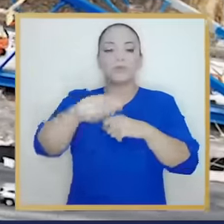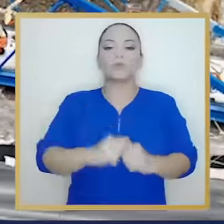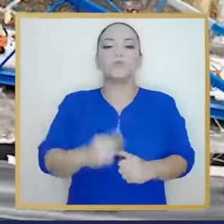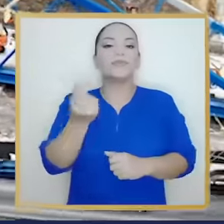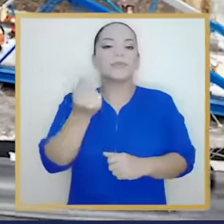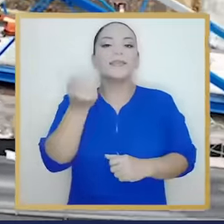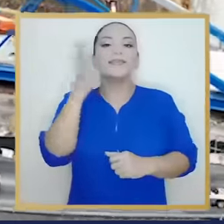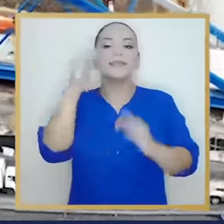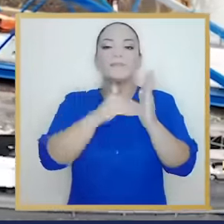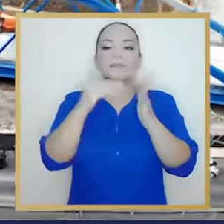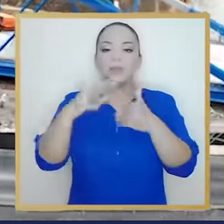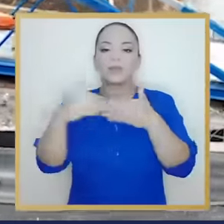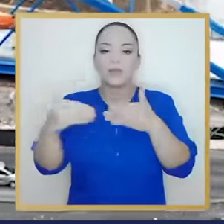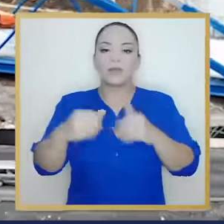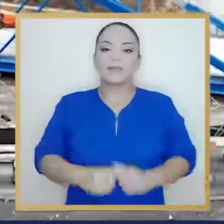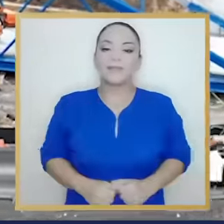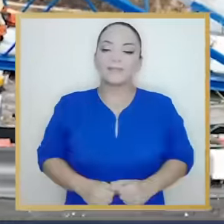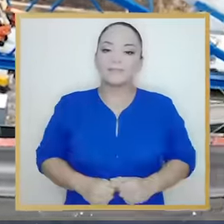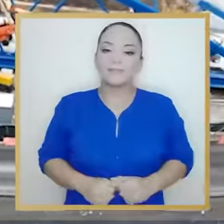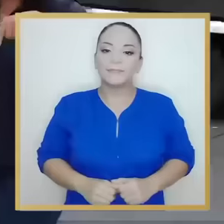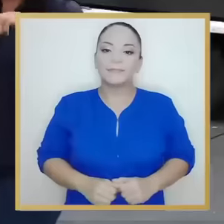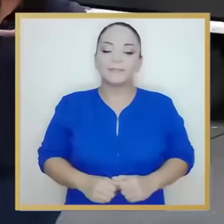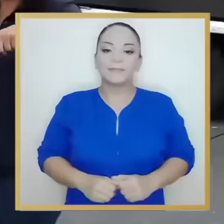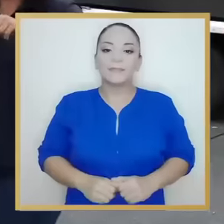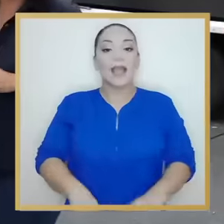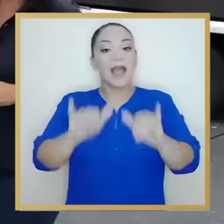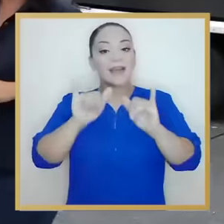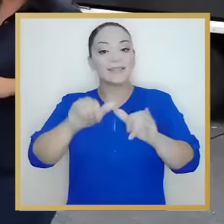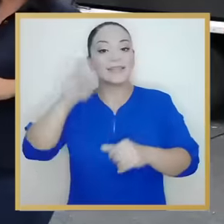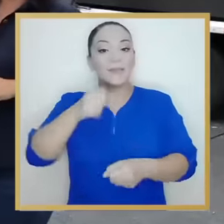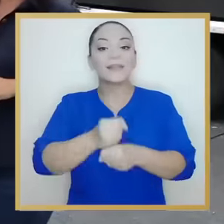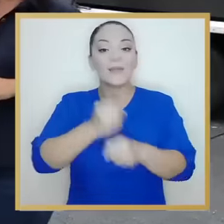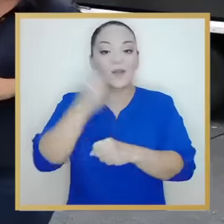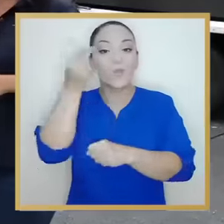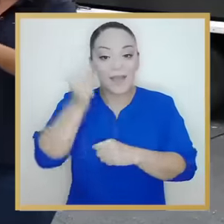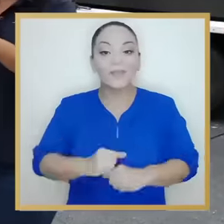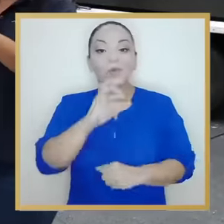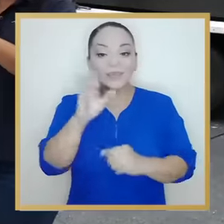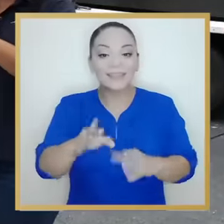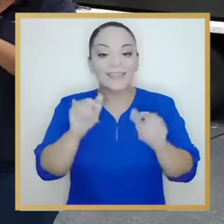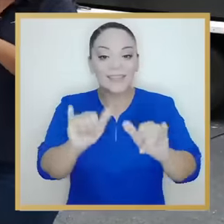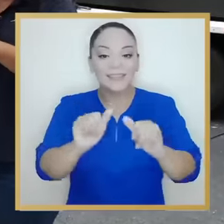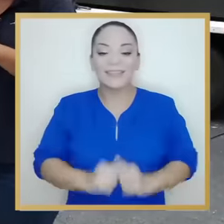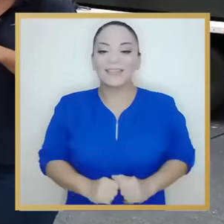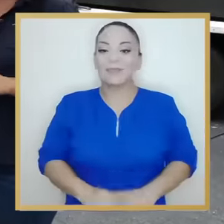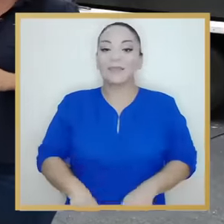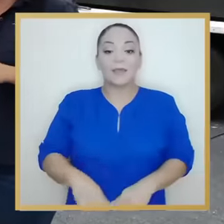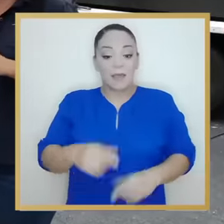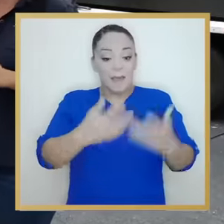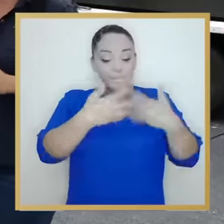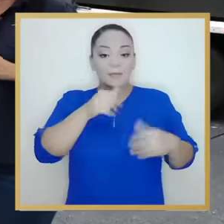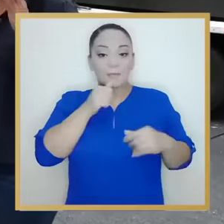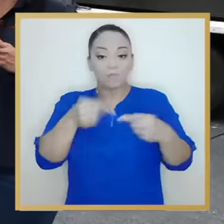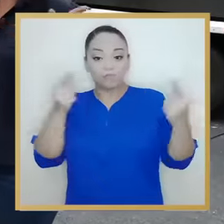de longitud y tuvo un costo de 15 millones de dólares. Así es que tiene que trabajar el gobierno con pachotas, no